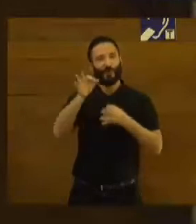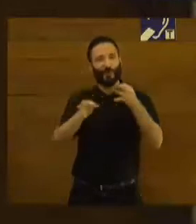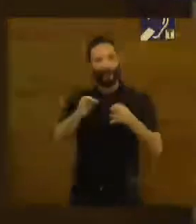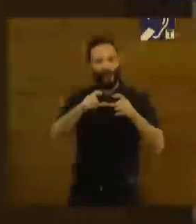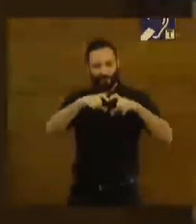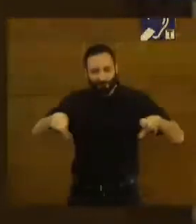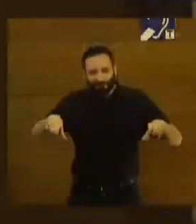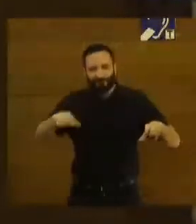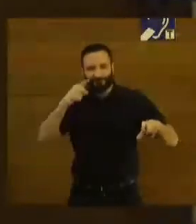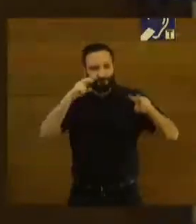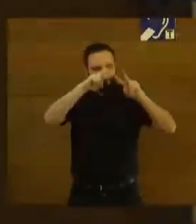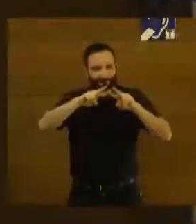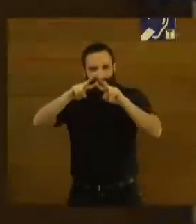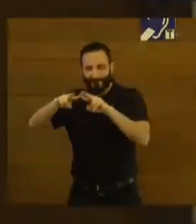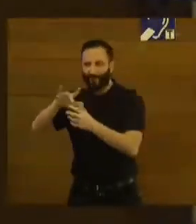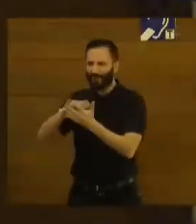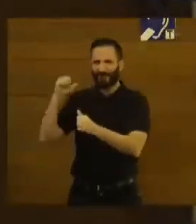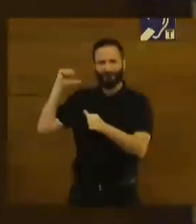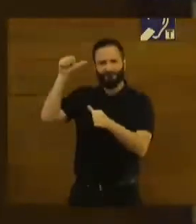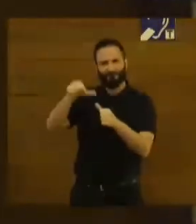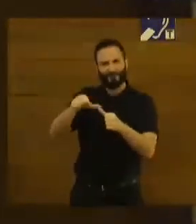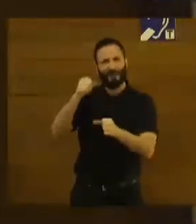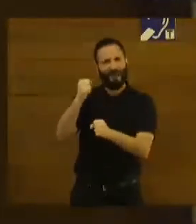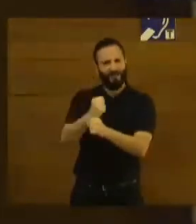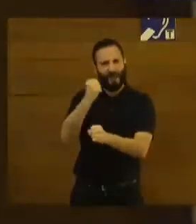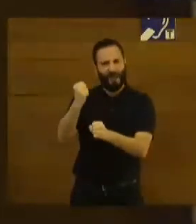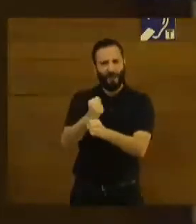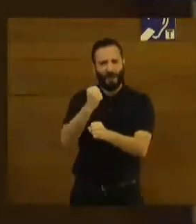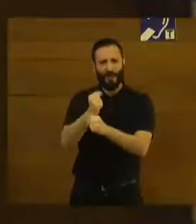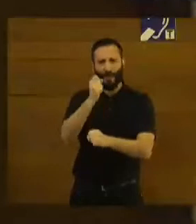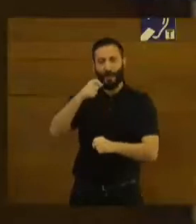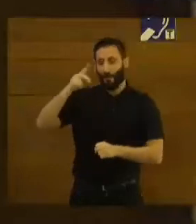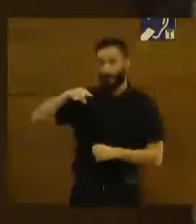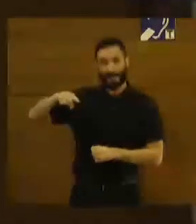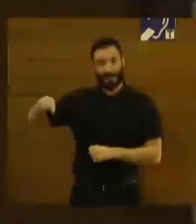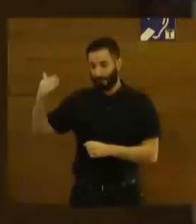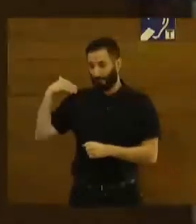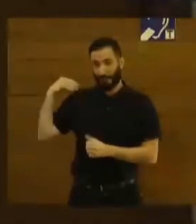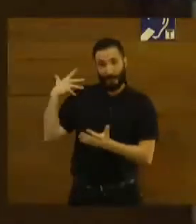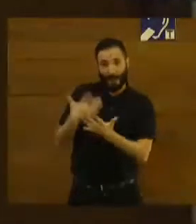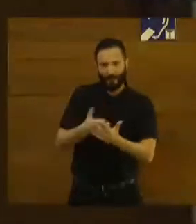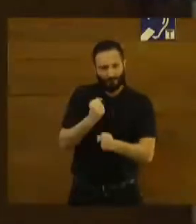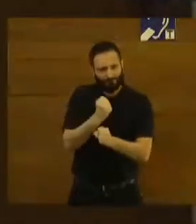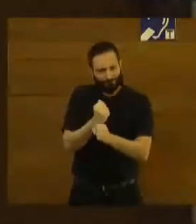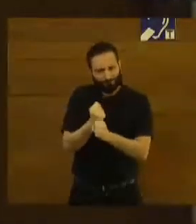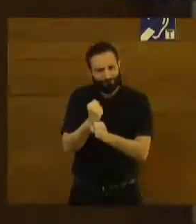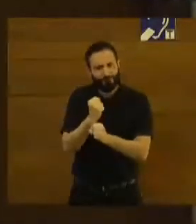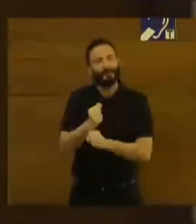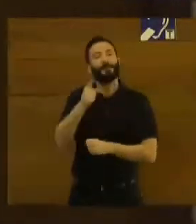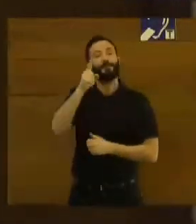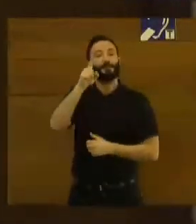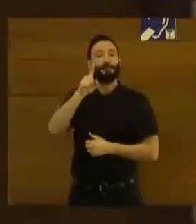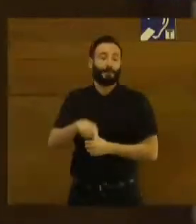brillantemente ha trabajado a lo largo de estos últimos meses y que, por supuesto, está